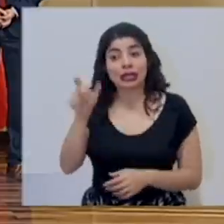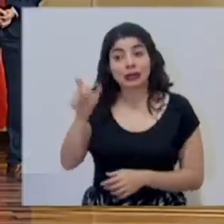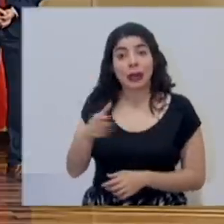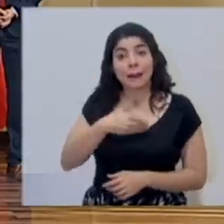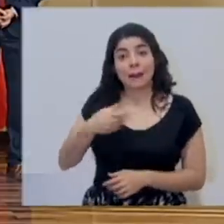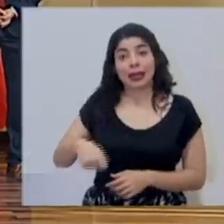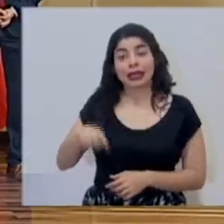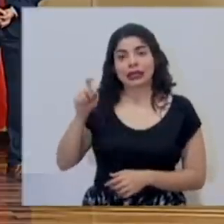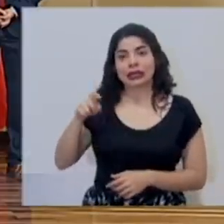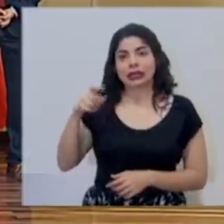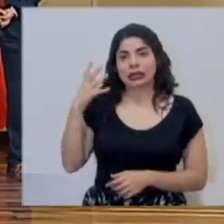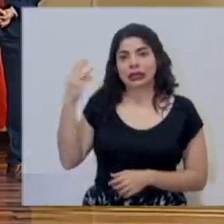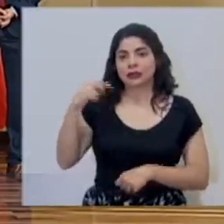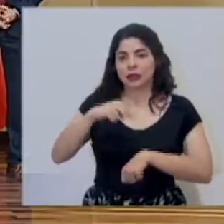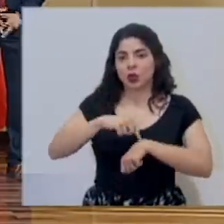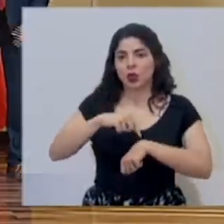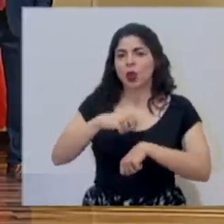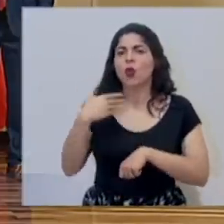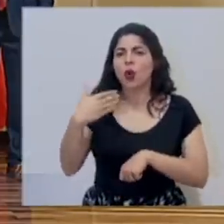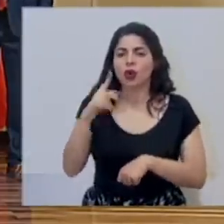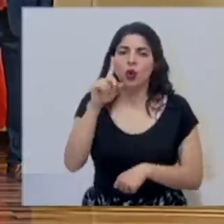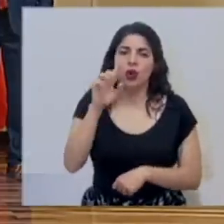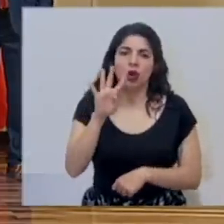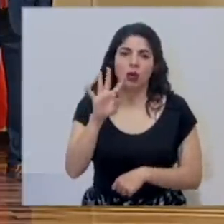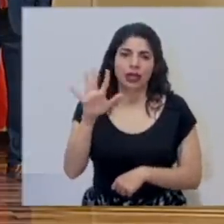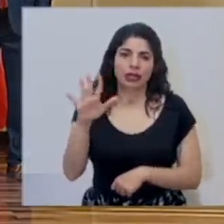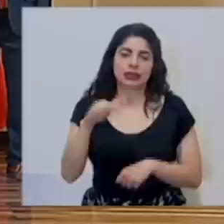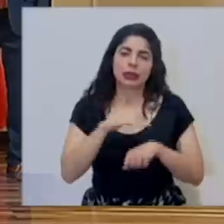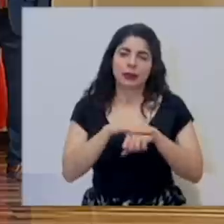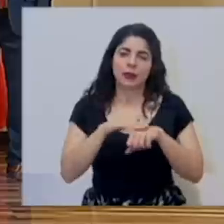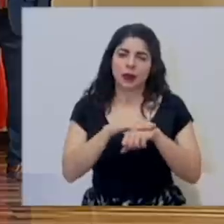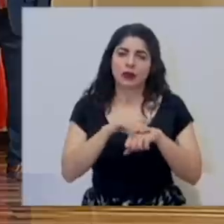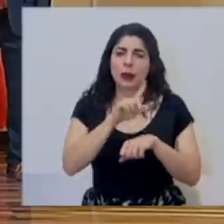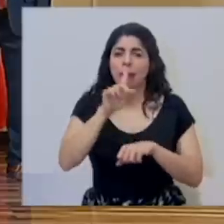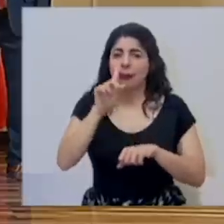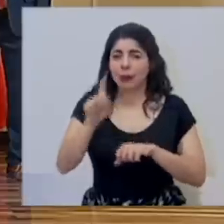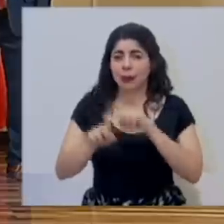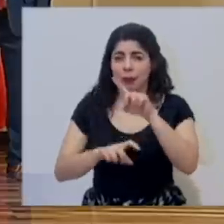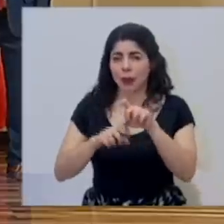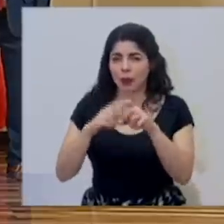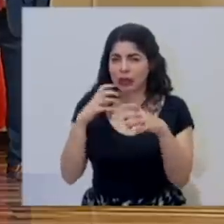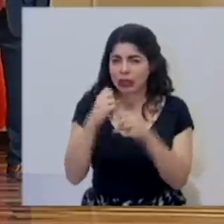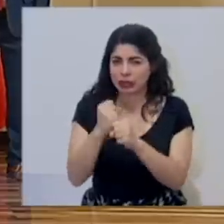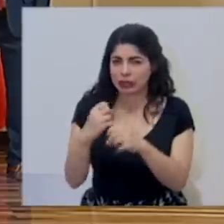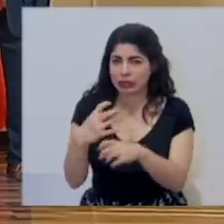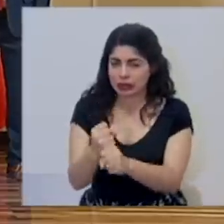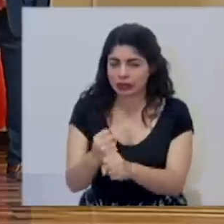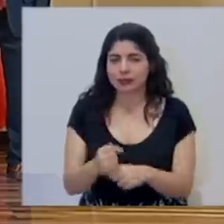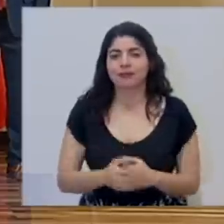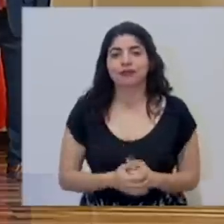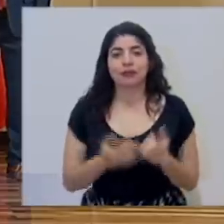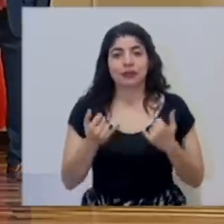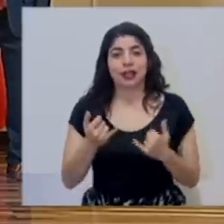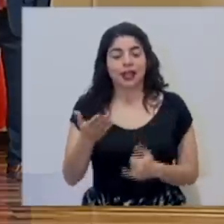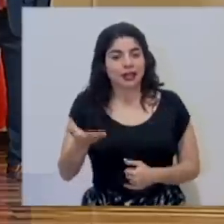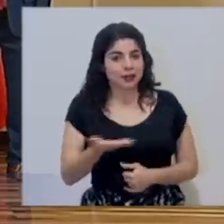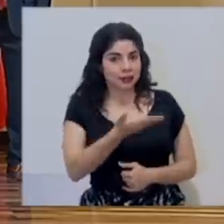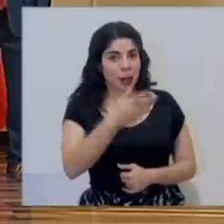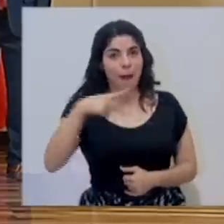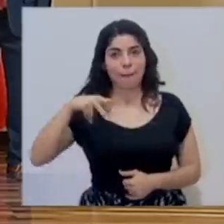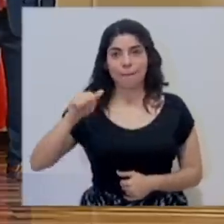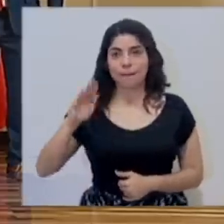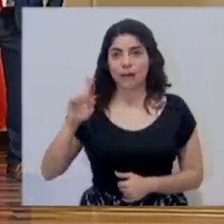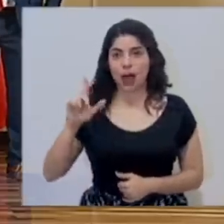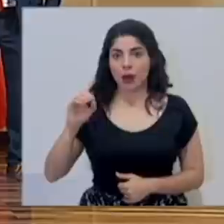presidente se debe retirar a la 1 y 45, así que por favor ser bastante concisos en sus consultas. Escuchamos